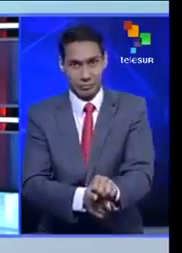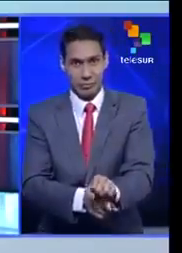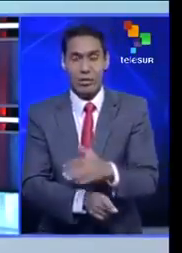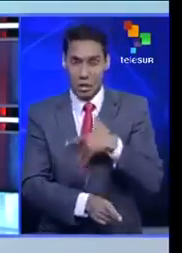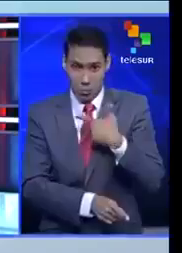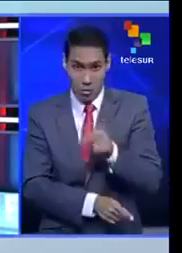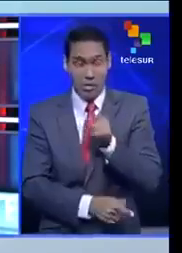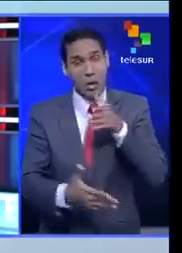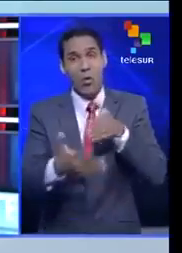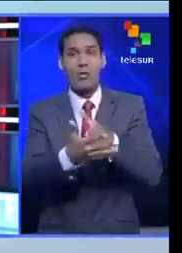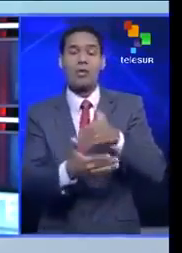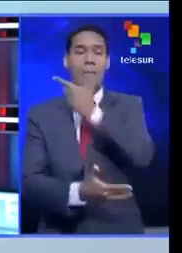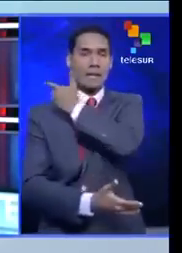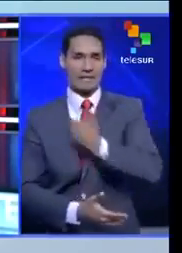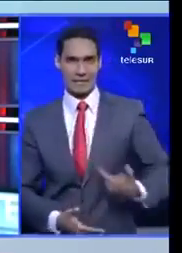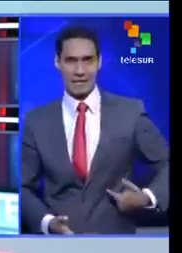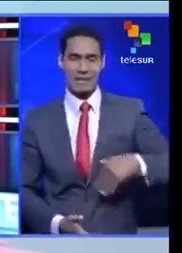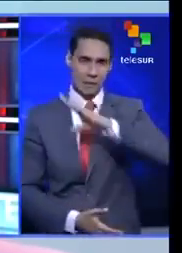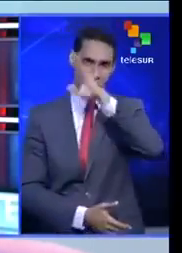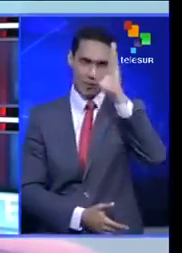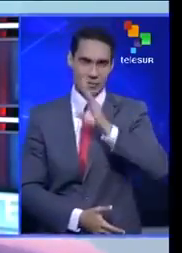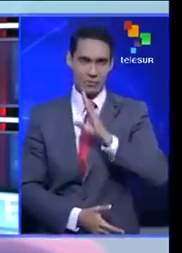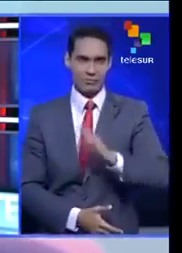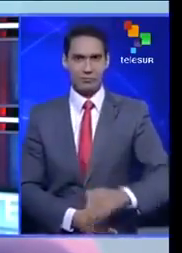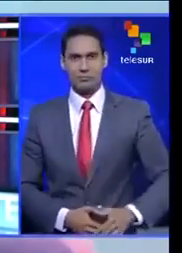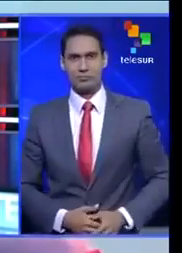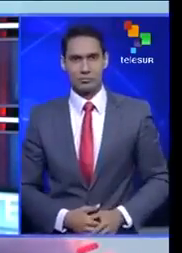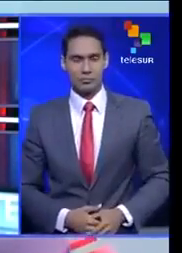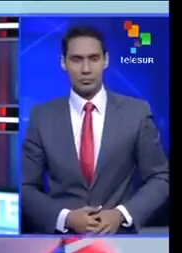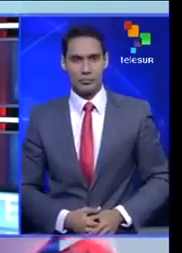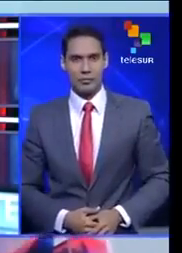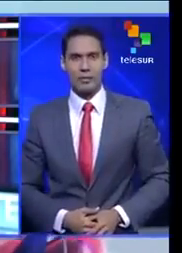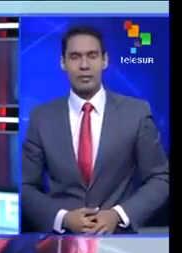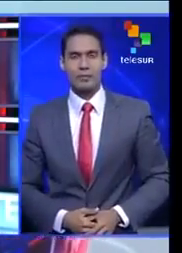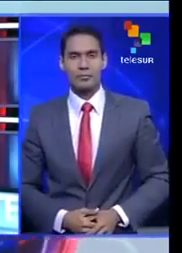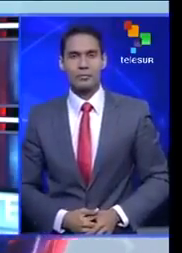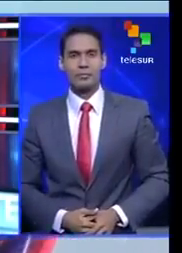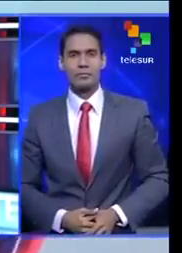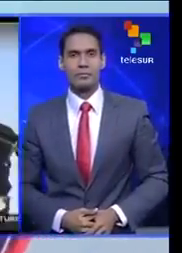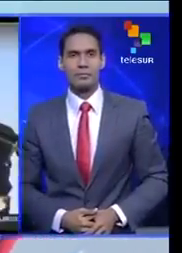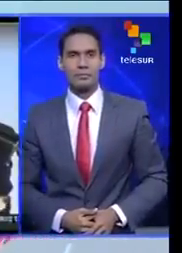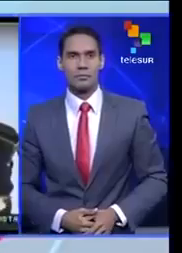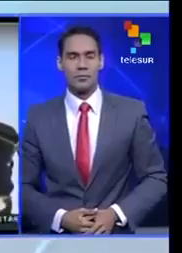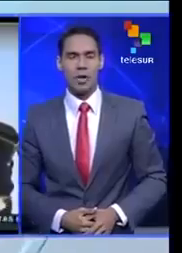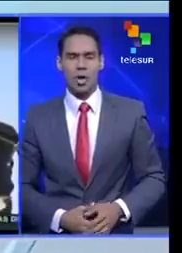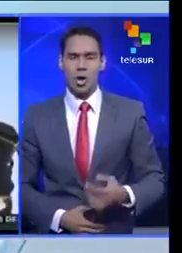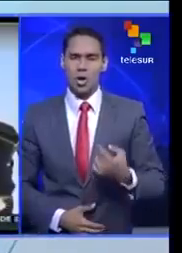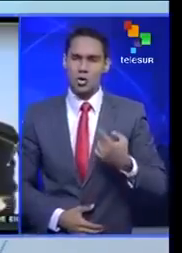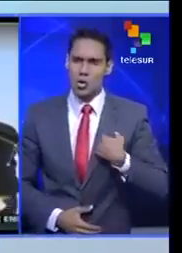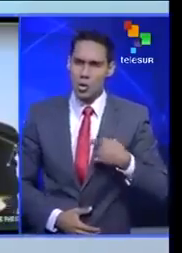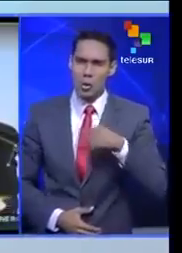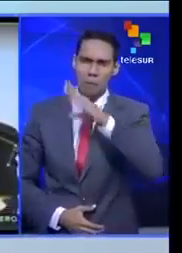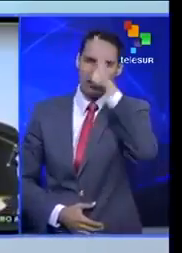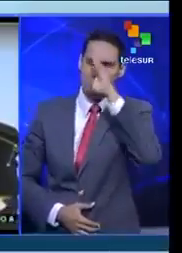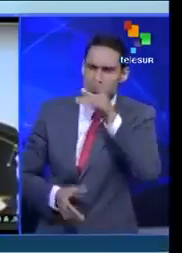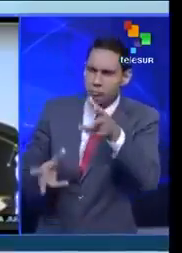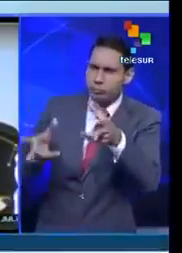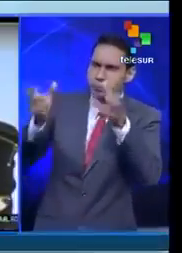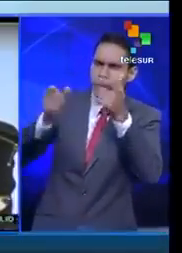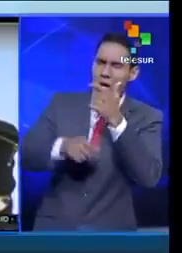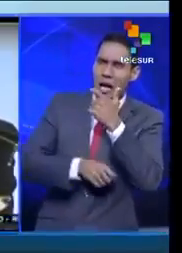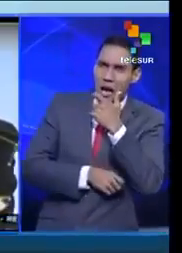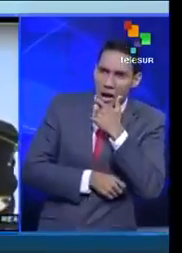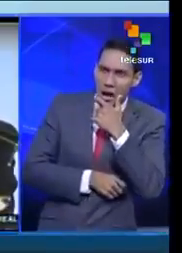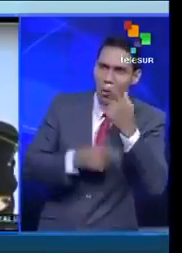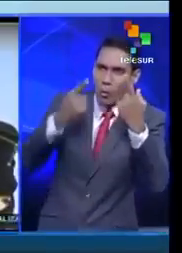pueda perpetrarse contra su homóloga brasileña Dilma Rousseff. Esto dijo Morales. Escuché por ahí en Brasil que hubiera golpe de Estado